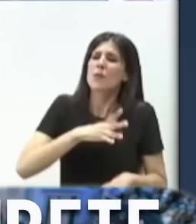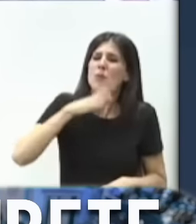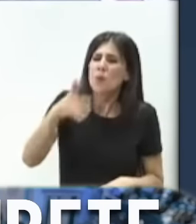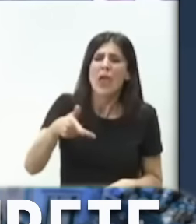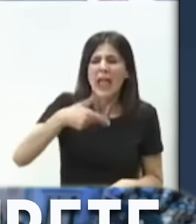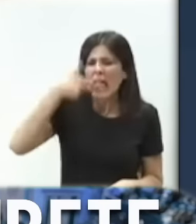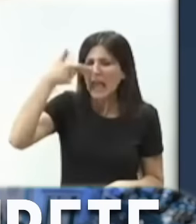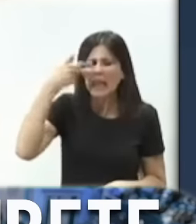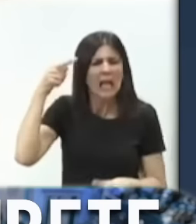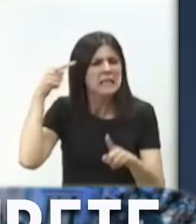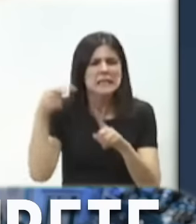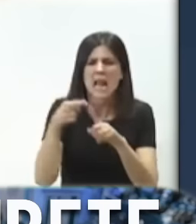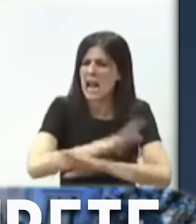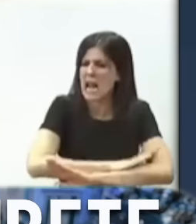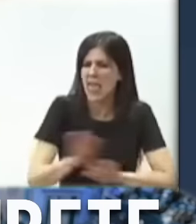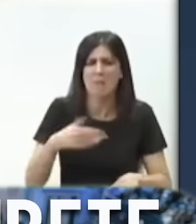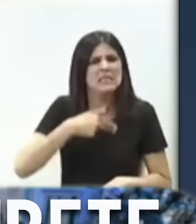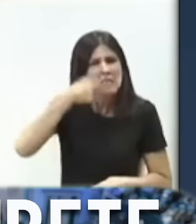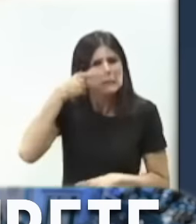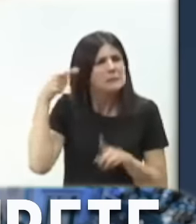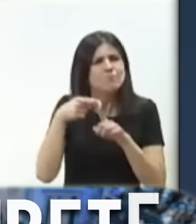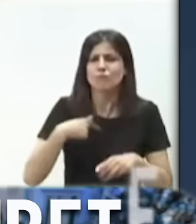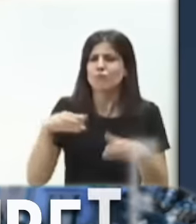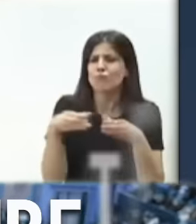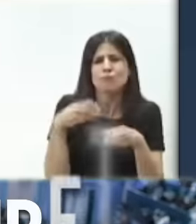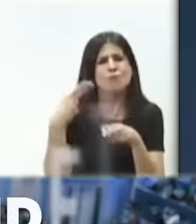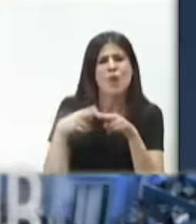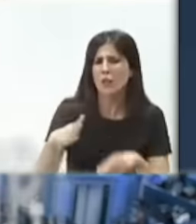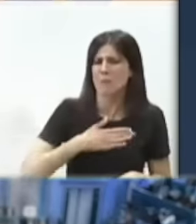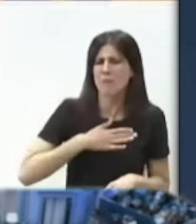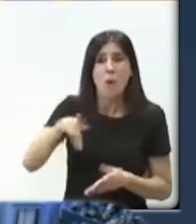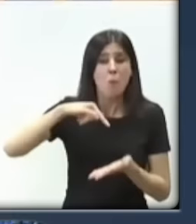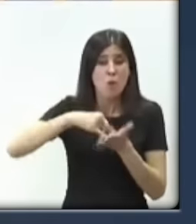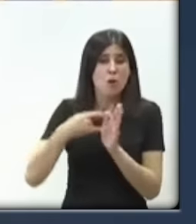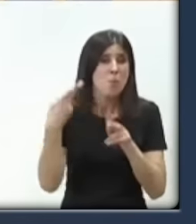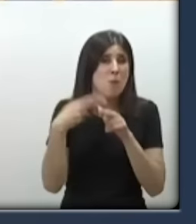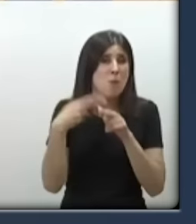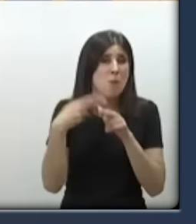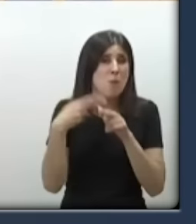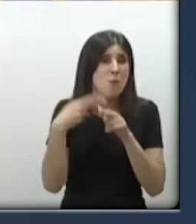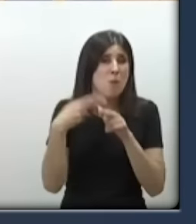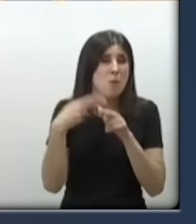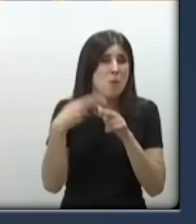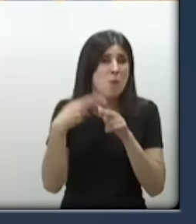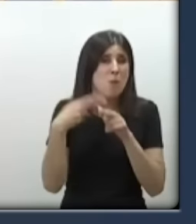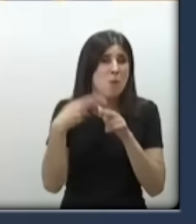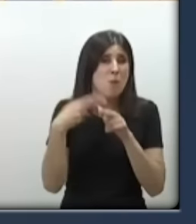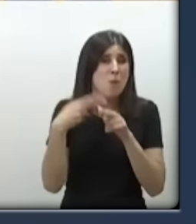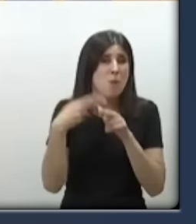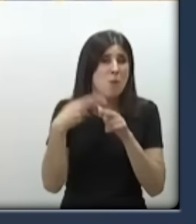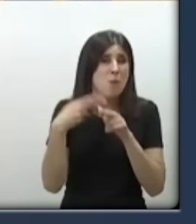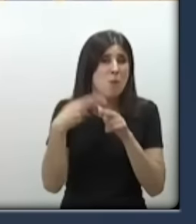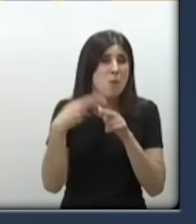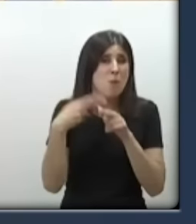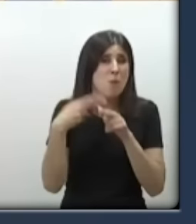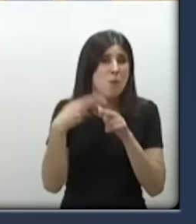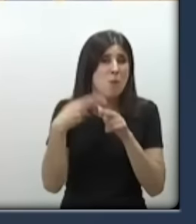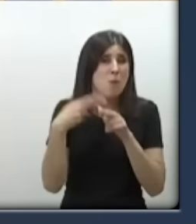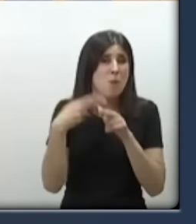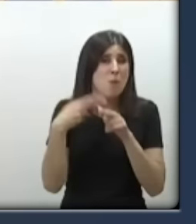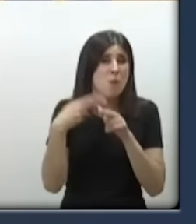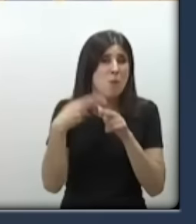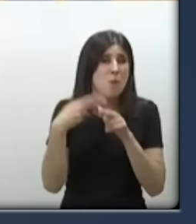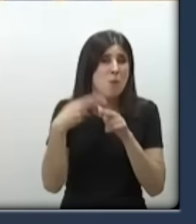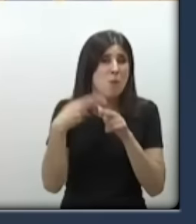interés partidista y por falta de proyecto político. Acaba de soltar un bulo como una